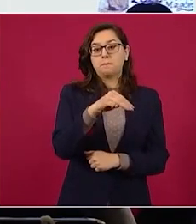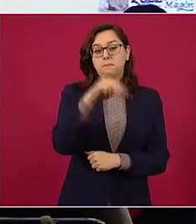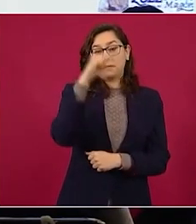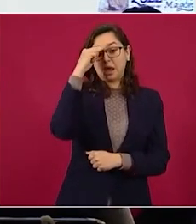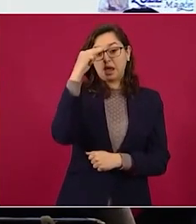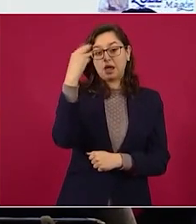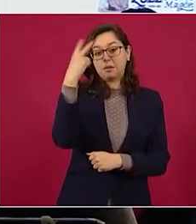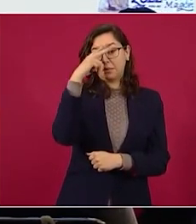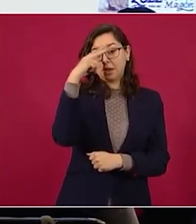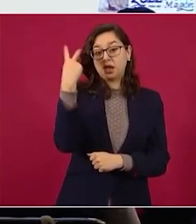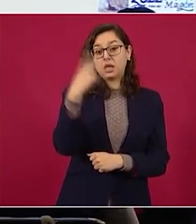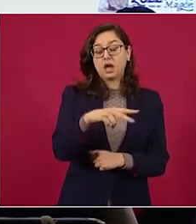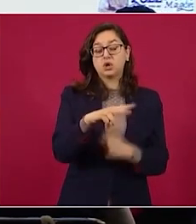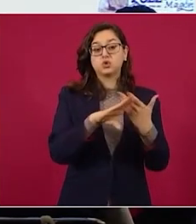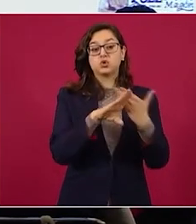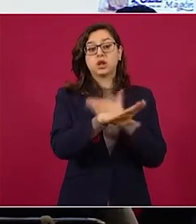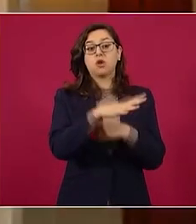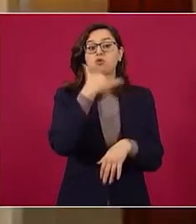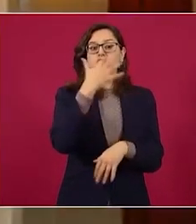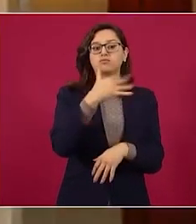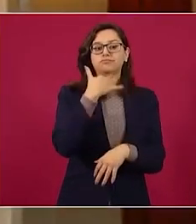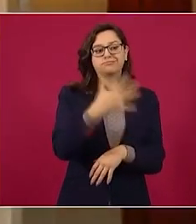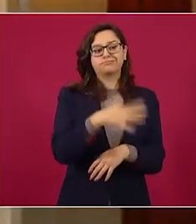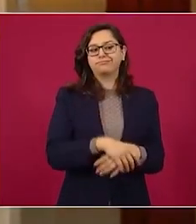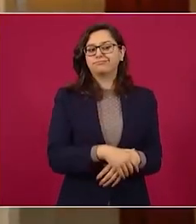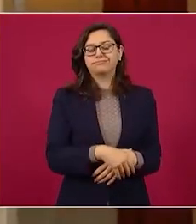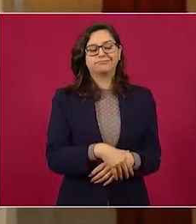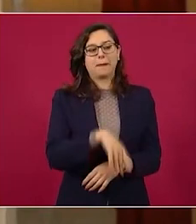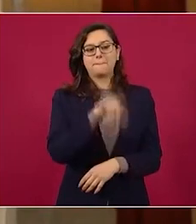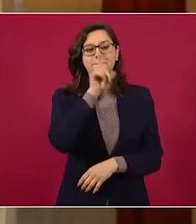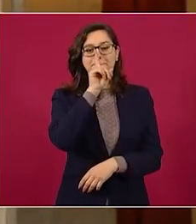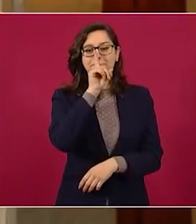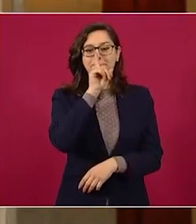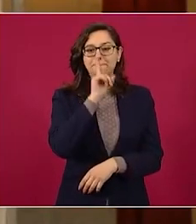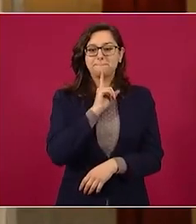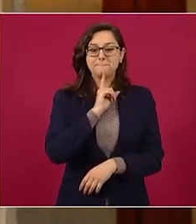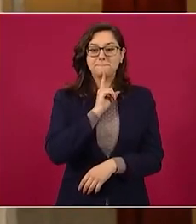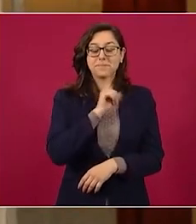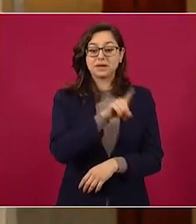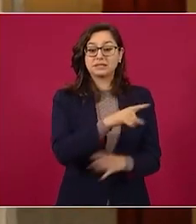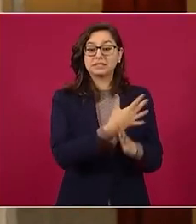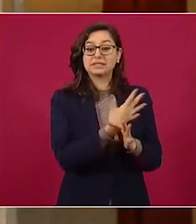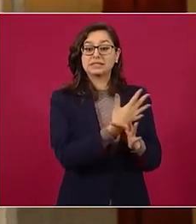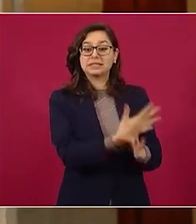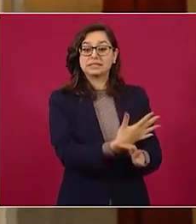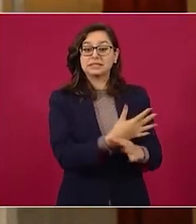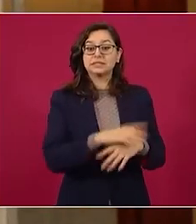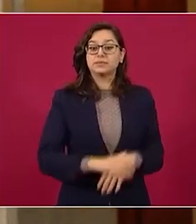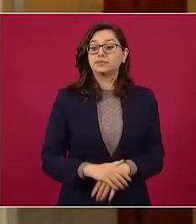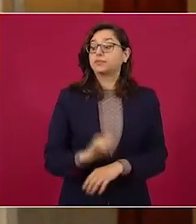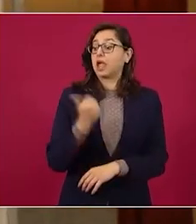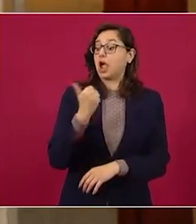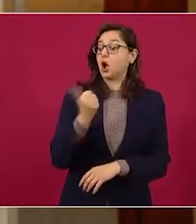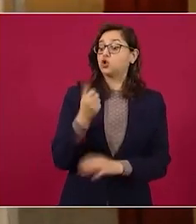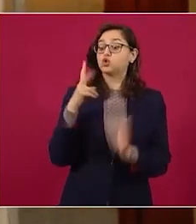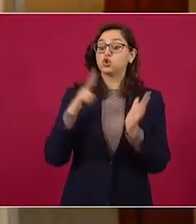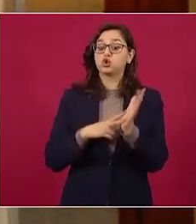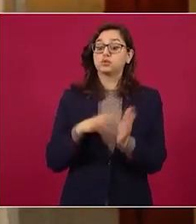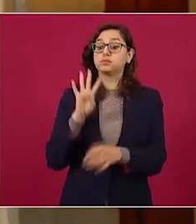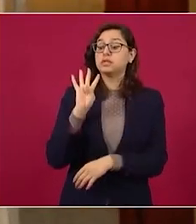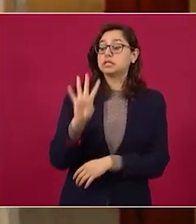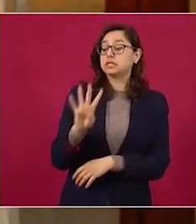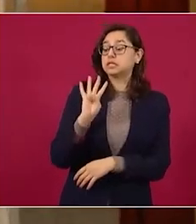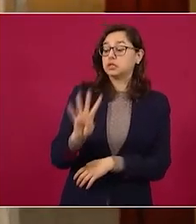miente cuando afirma que en agosto de 2019 se le